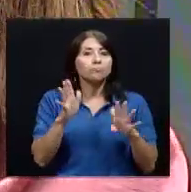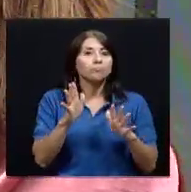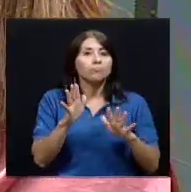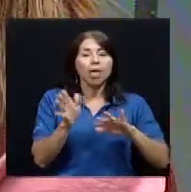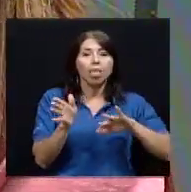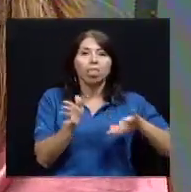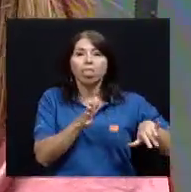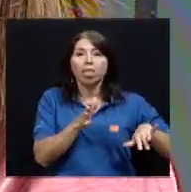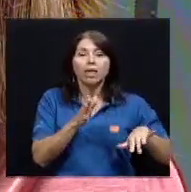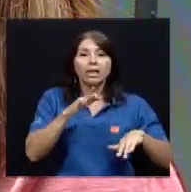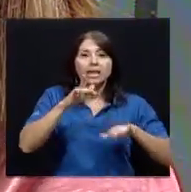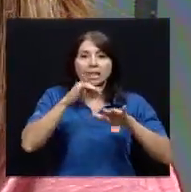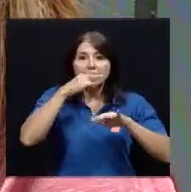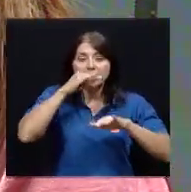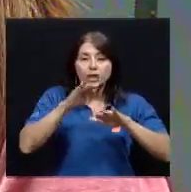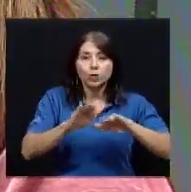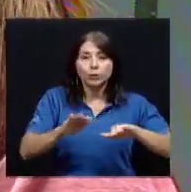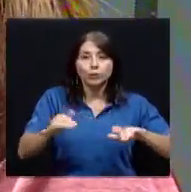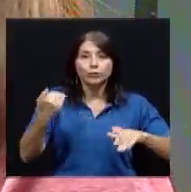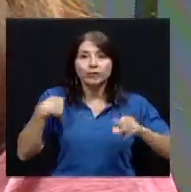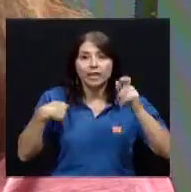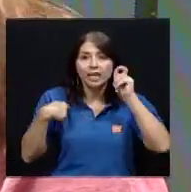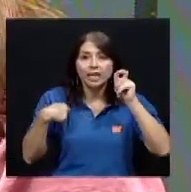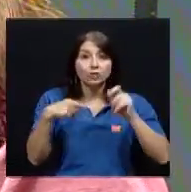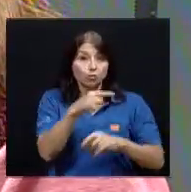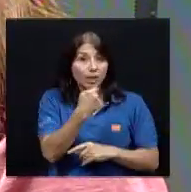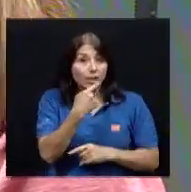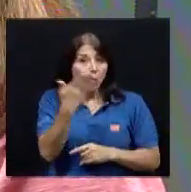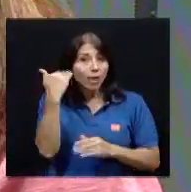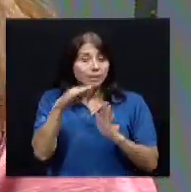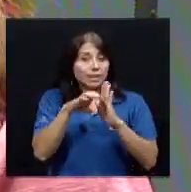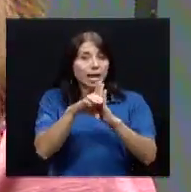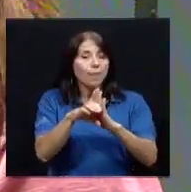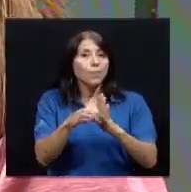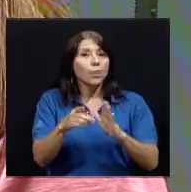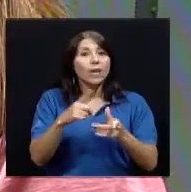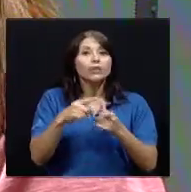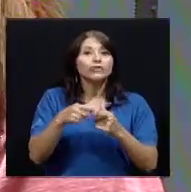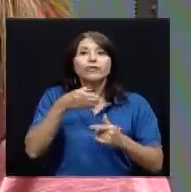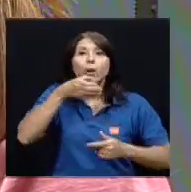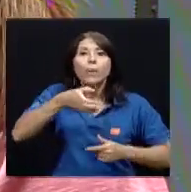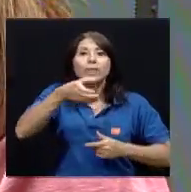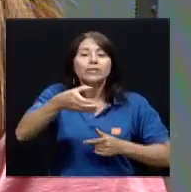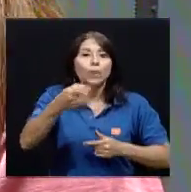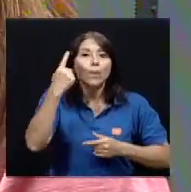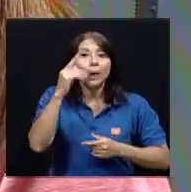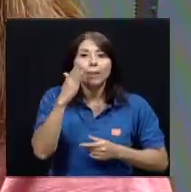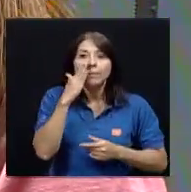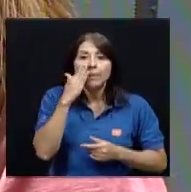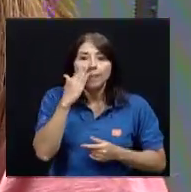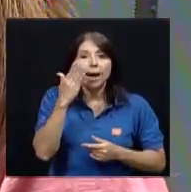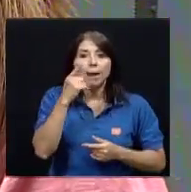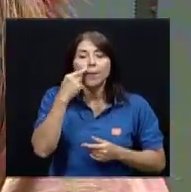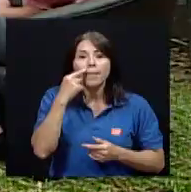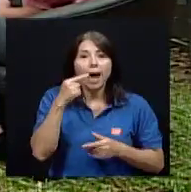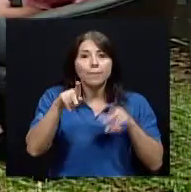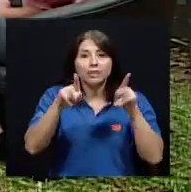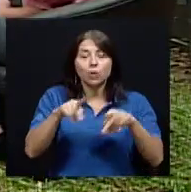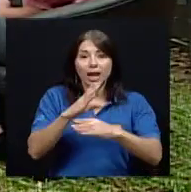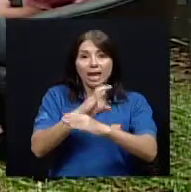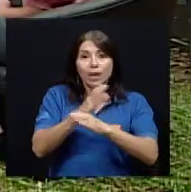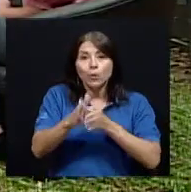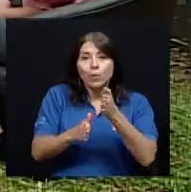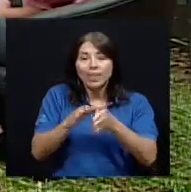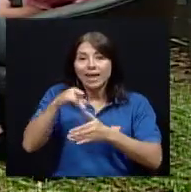verdad se mencionaba un ejemplo de un colega y si es importante entonces recomendaciones para papá mamá cuidador y cuidadora vamos a ver hay